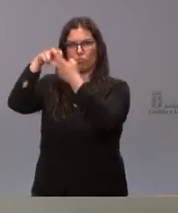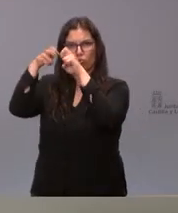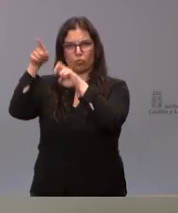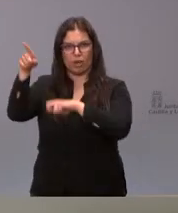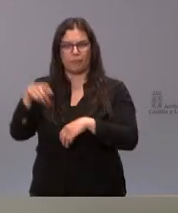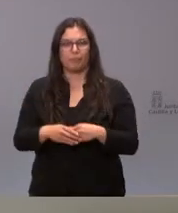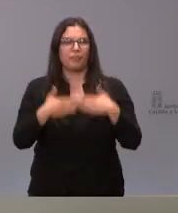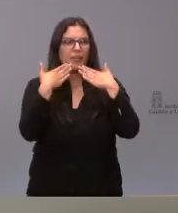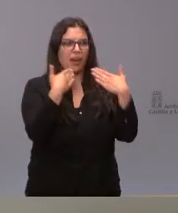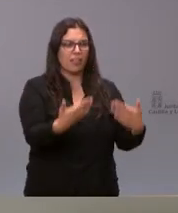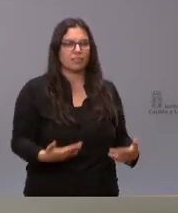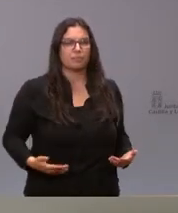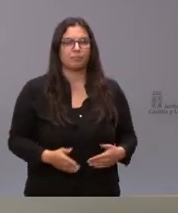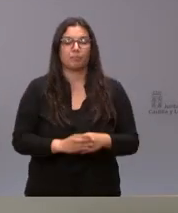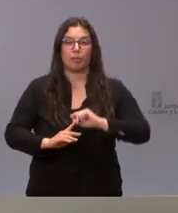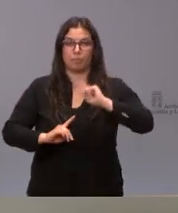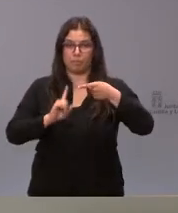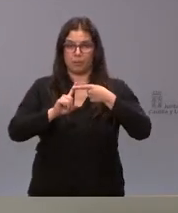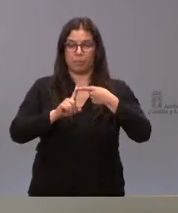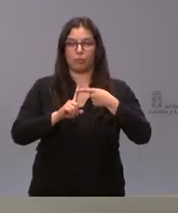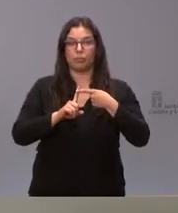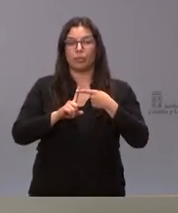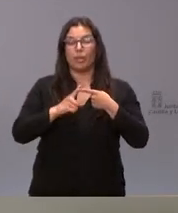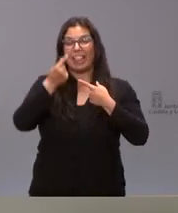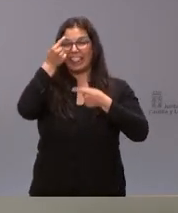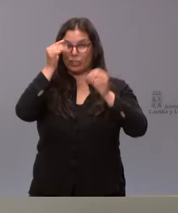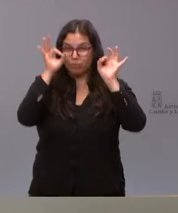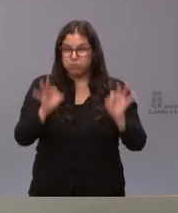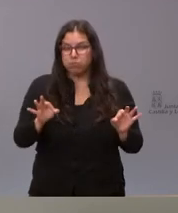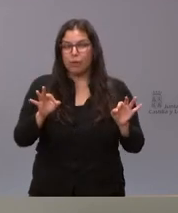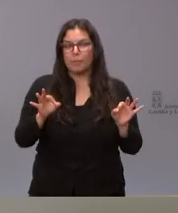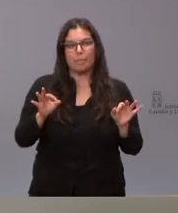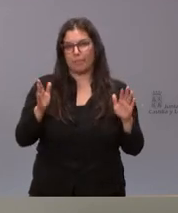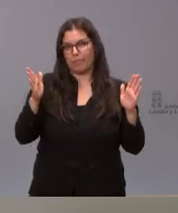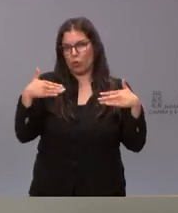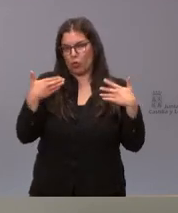gracias Carlos en primer lugar no tengo los datos precisos de